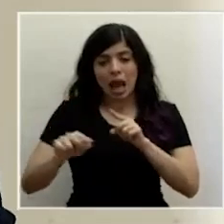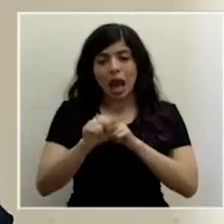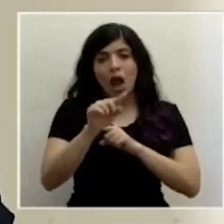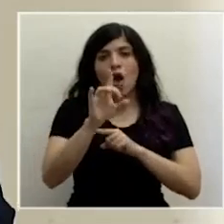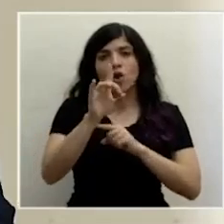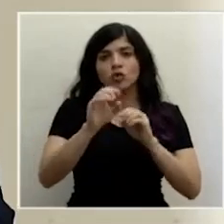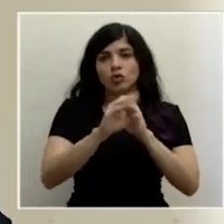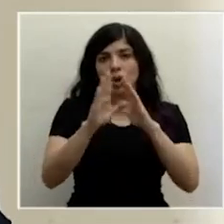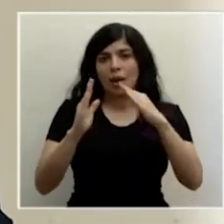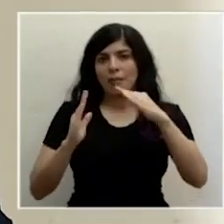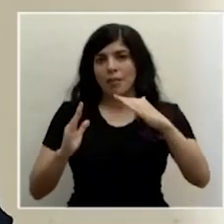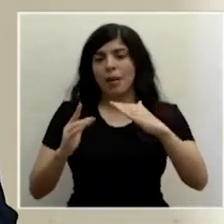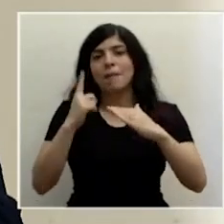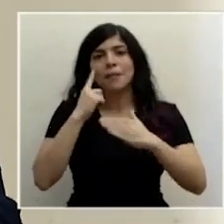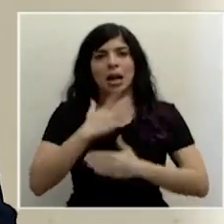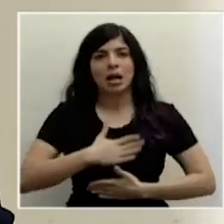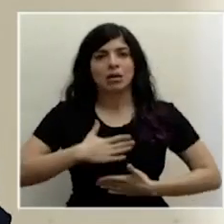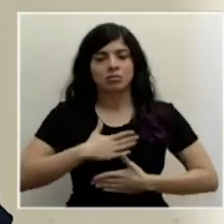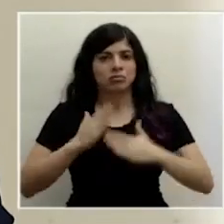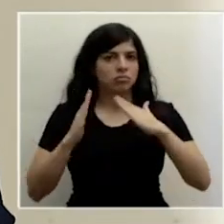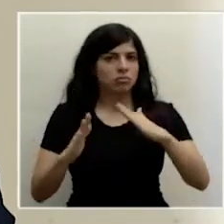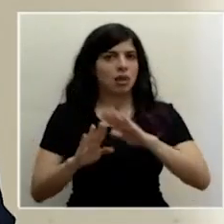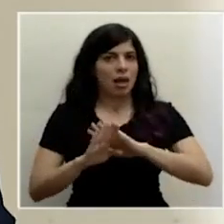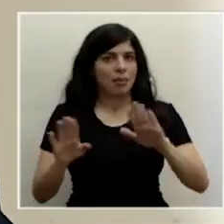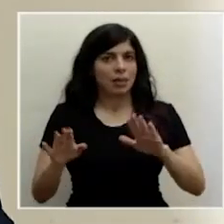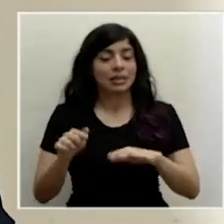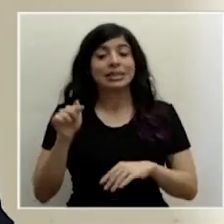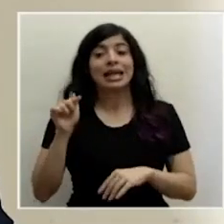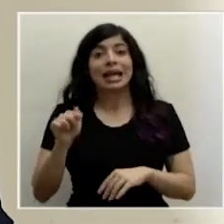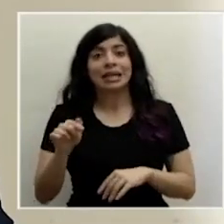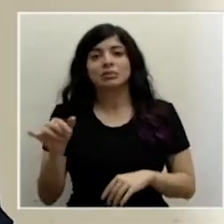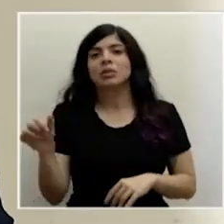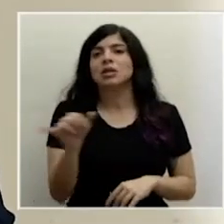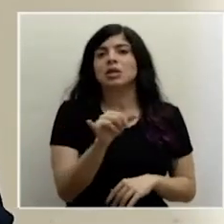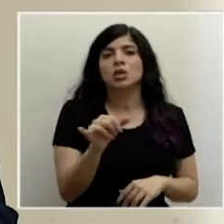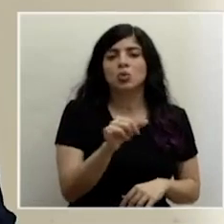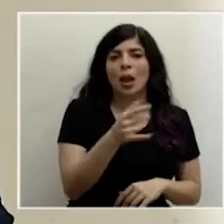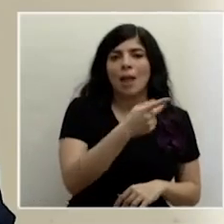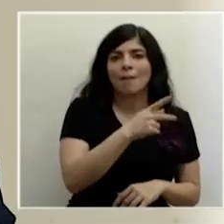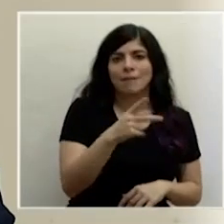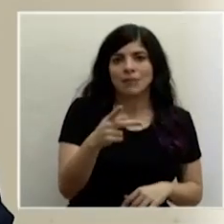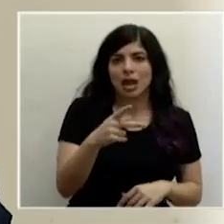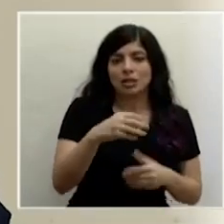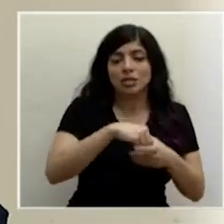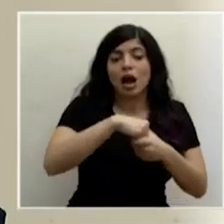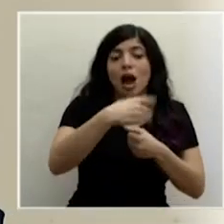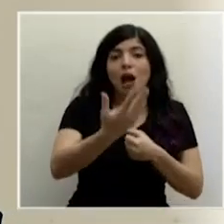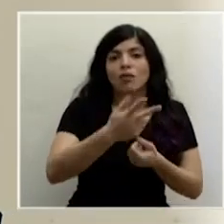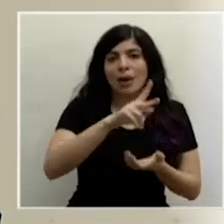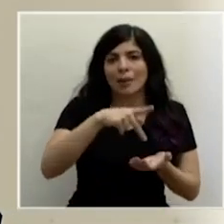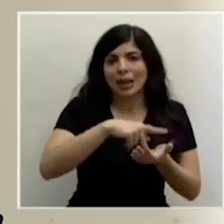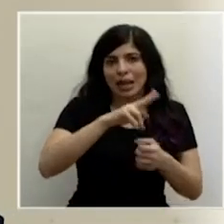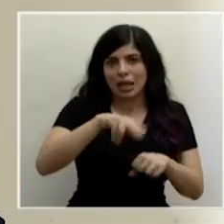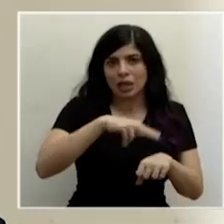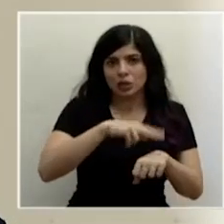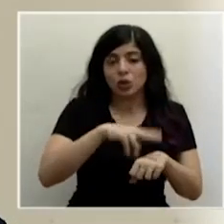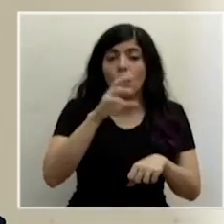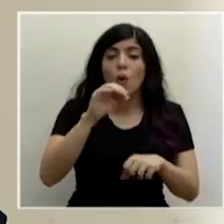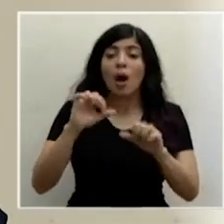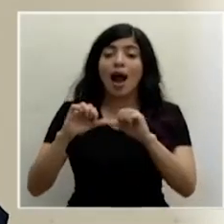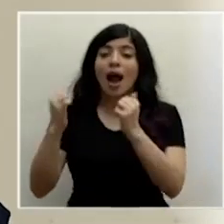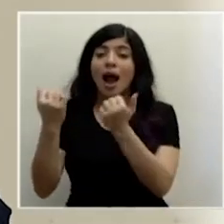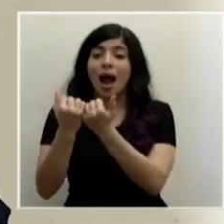recreativas, y eso es lo que operará en las playas fuera de los parques nacionales o áreas diversas